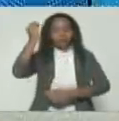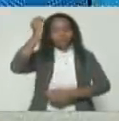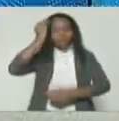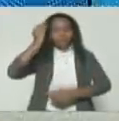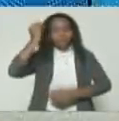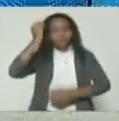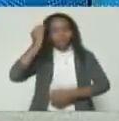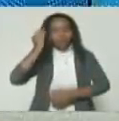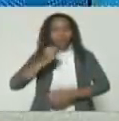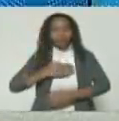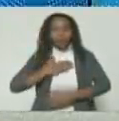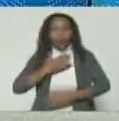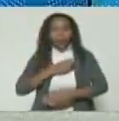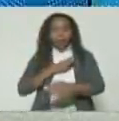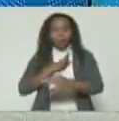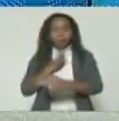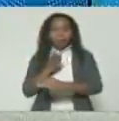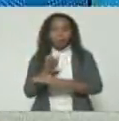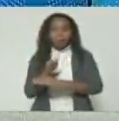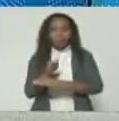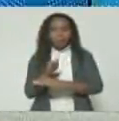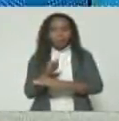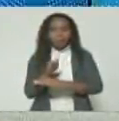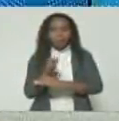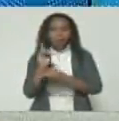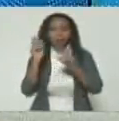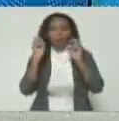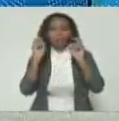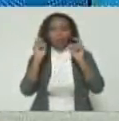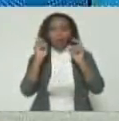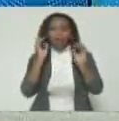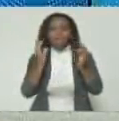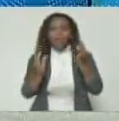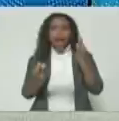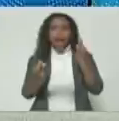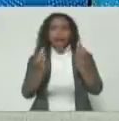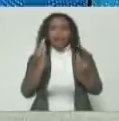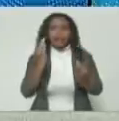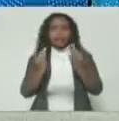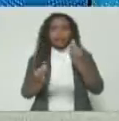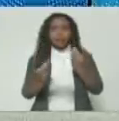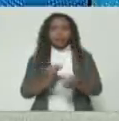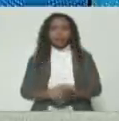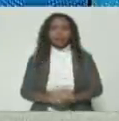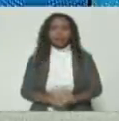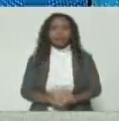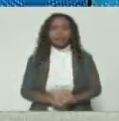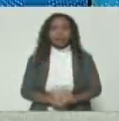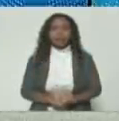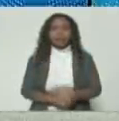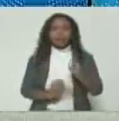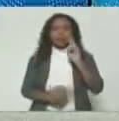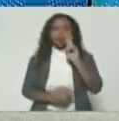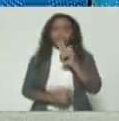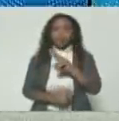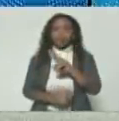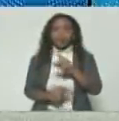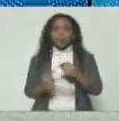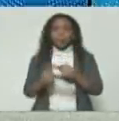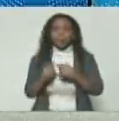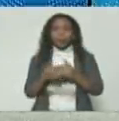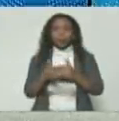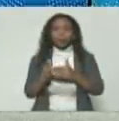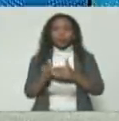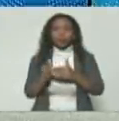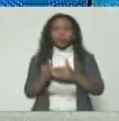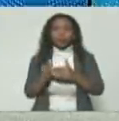Y pudiéramos ir a una fase de flexibilización, vigilada, pero abierta,